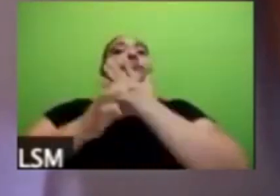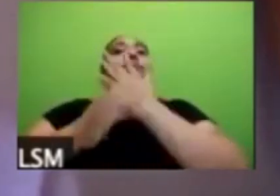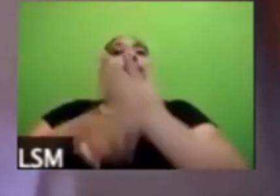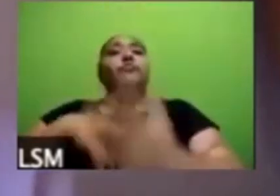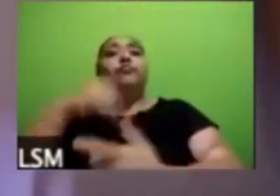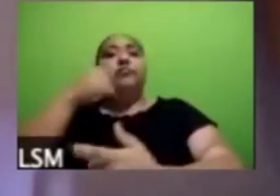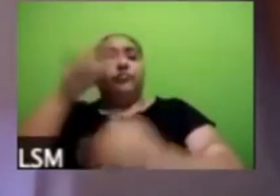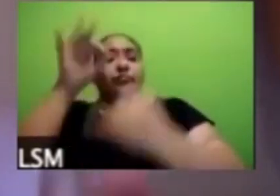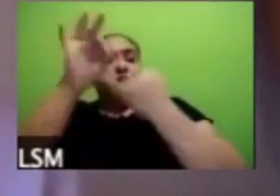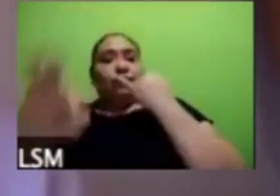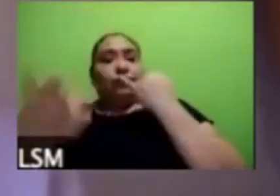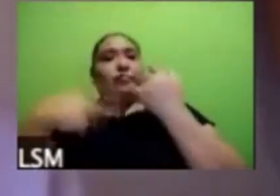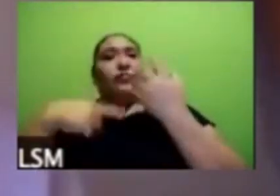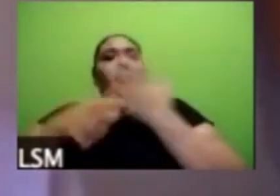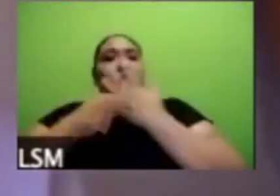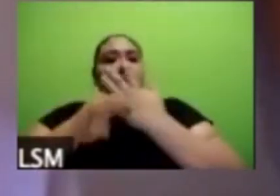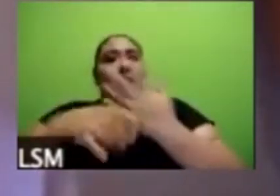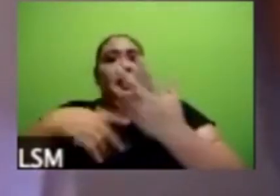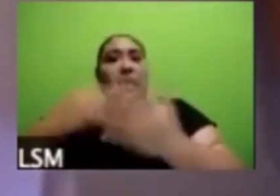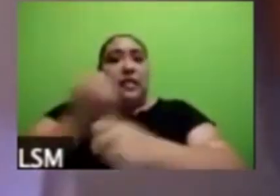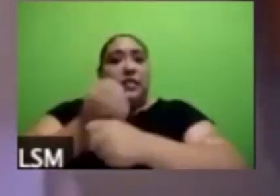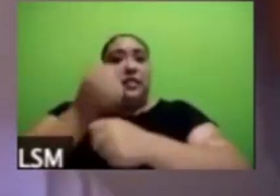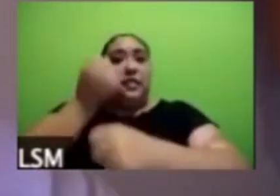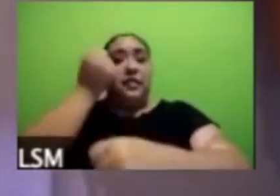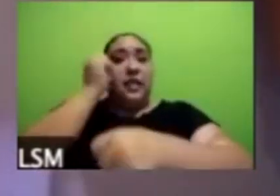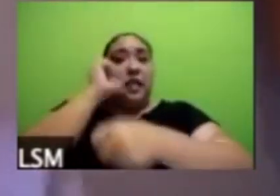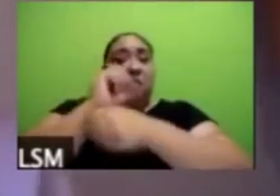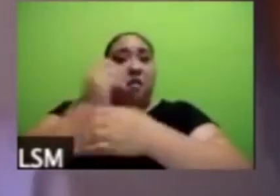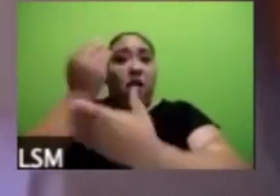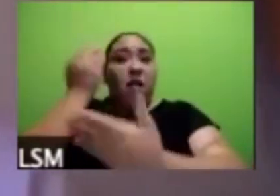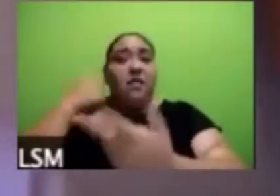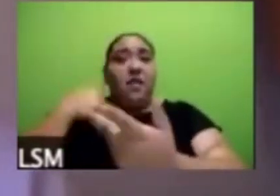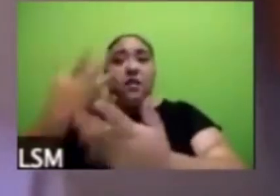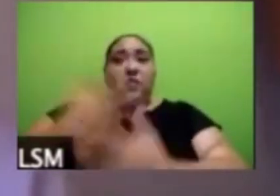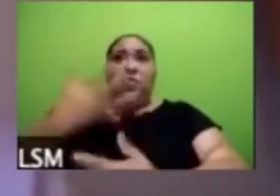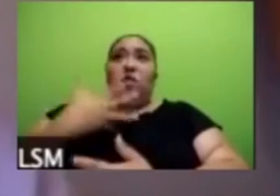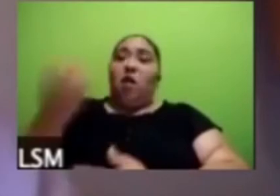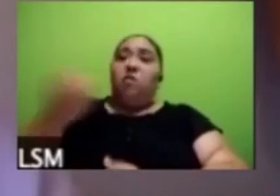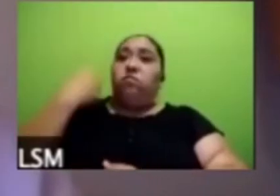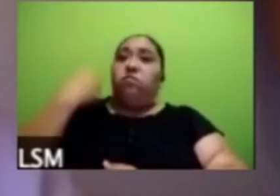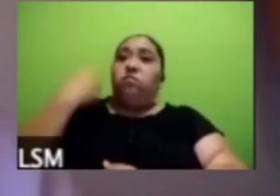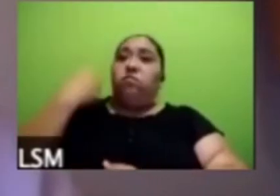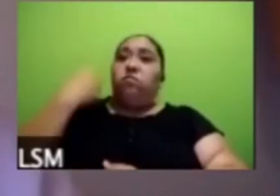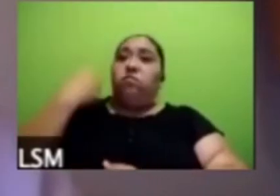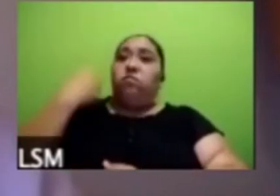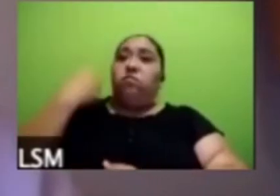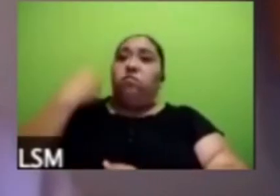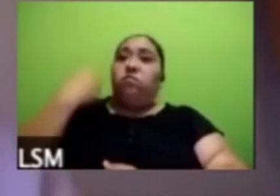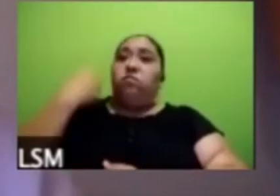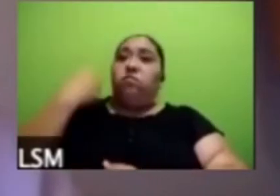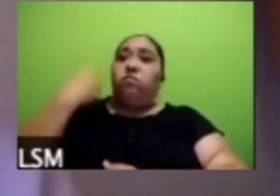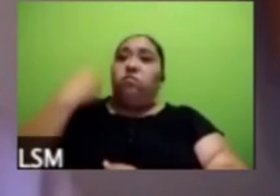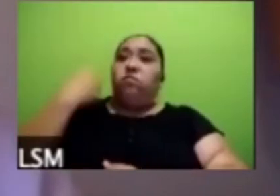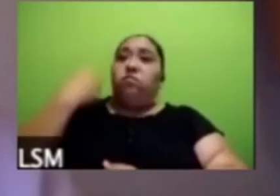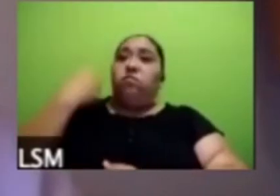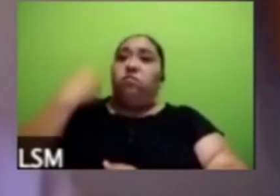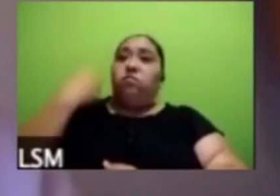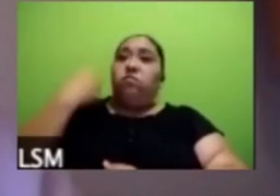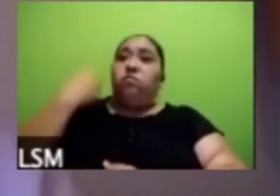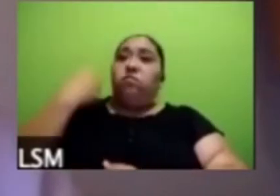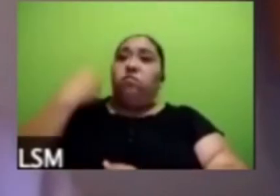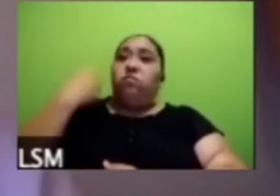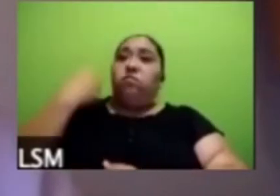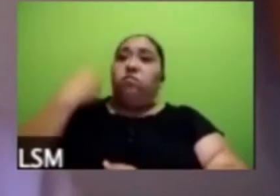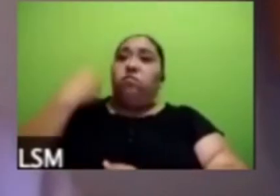la semana pasada tuvimos un conversatorio sobre salud mental y se hablaba de lo que viven niños en primera